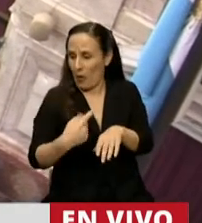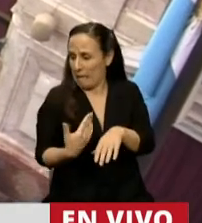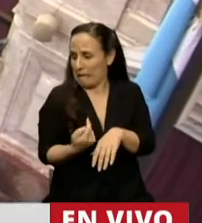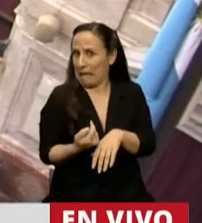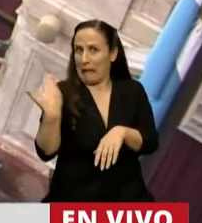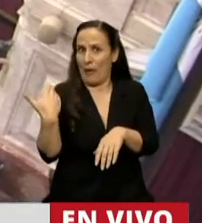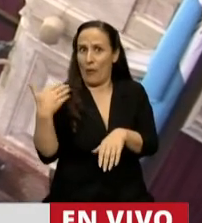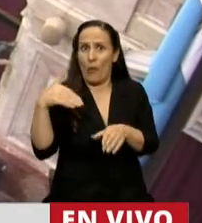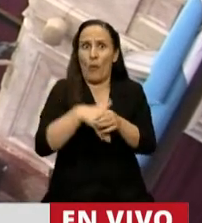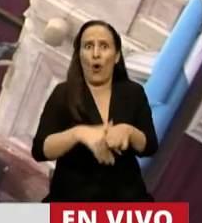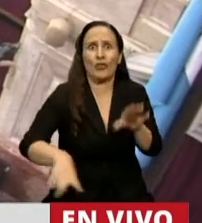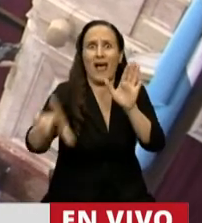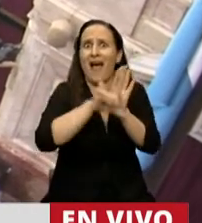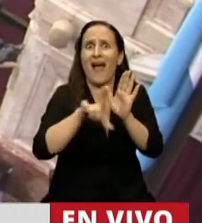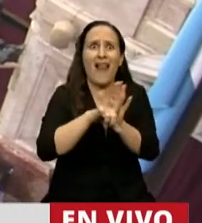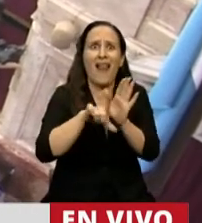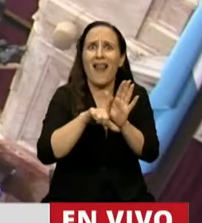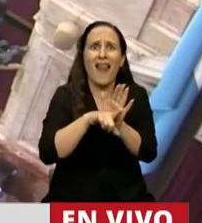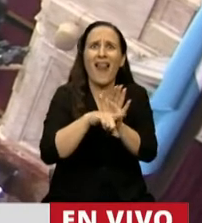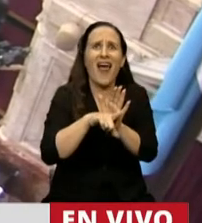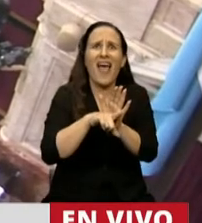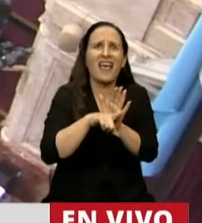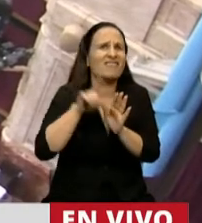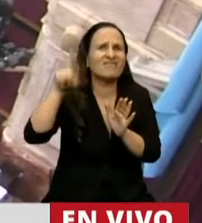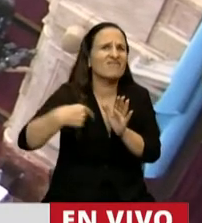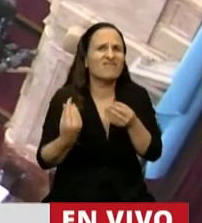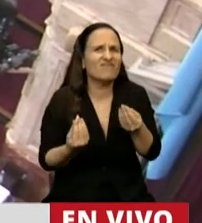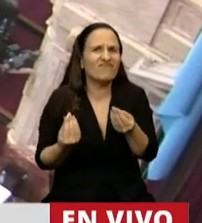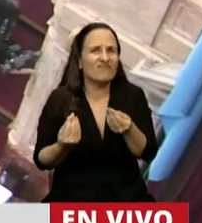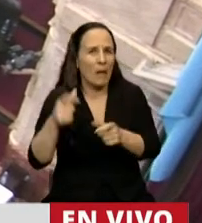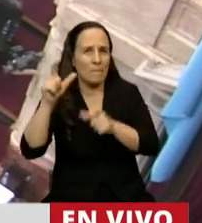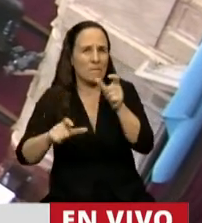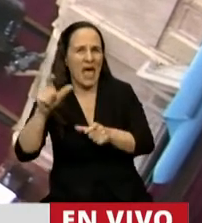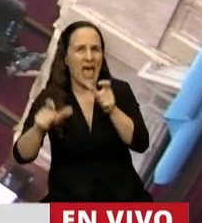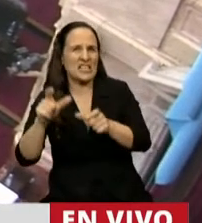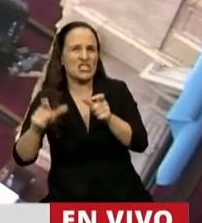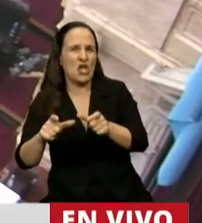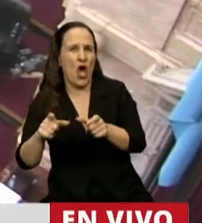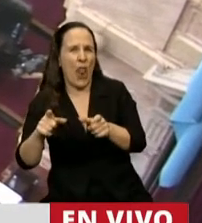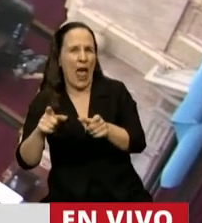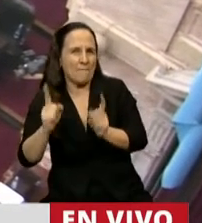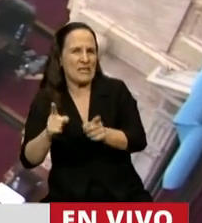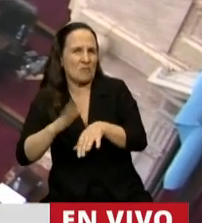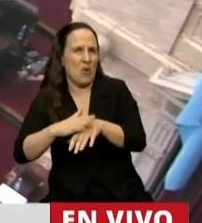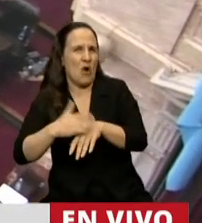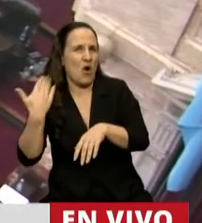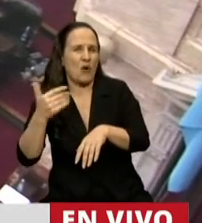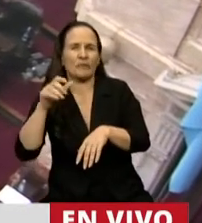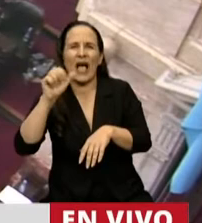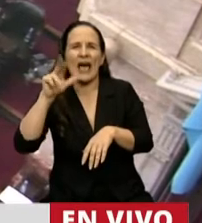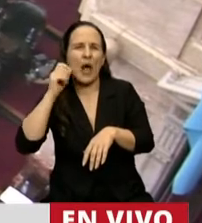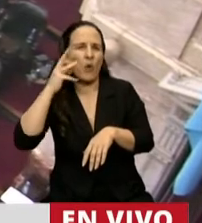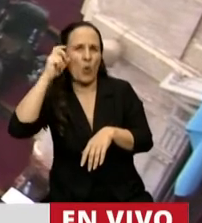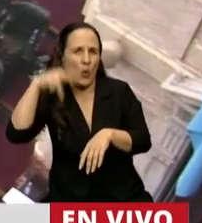ley, producto de un puñado de vendepatrias como Aranguren, Lujón,